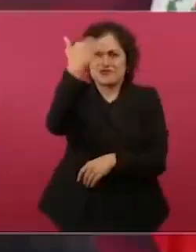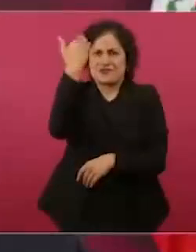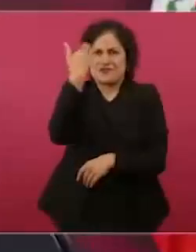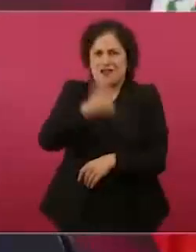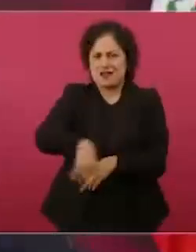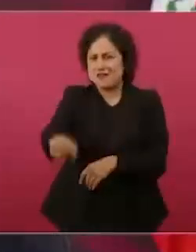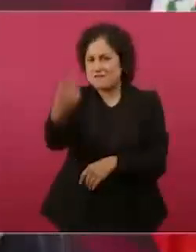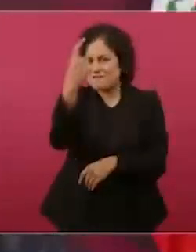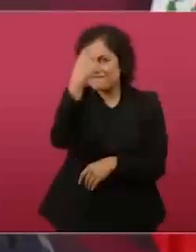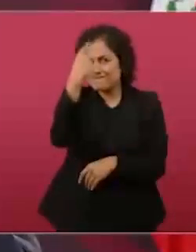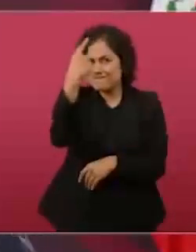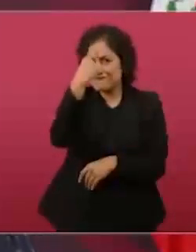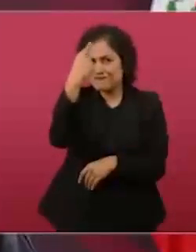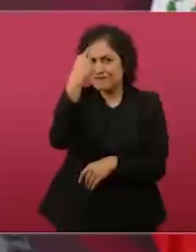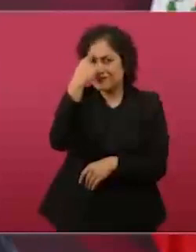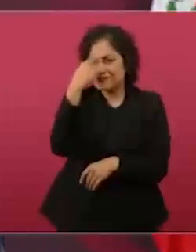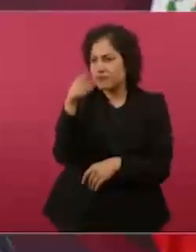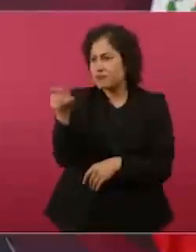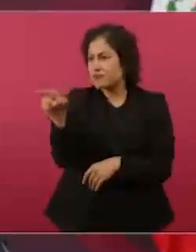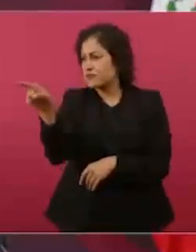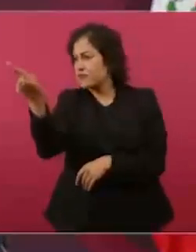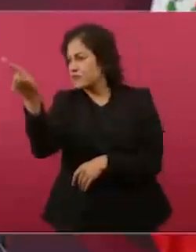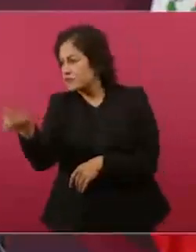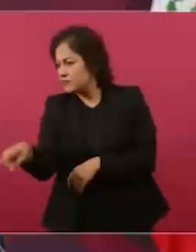impartir justicia y quién no